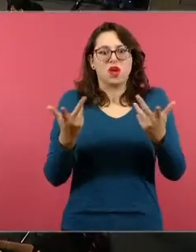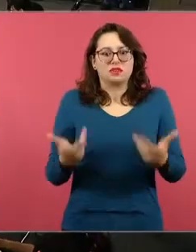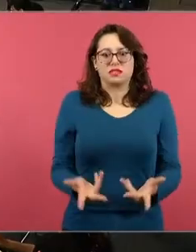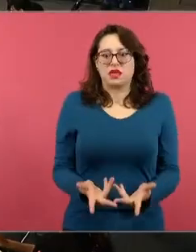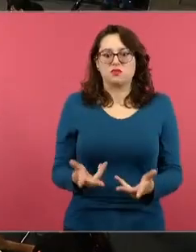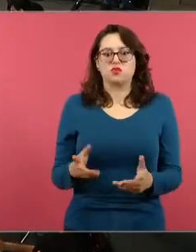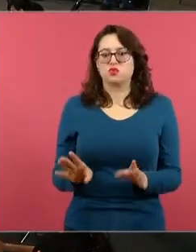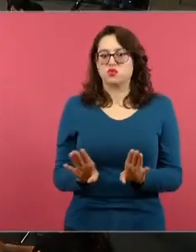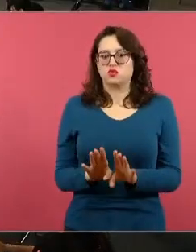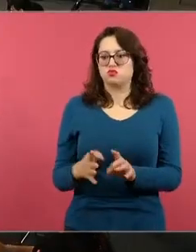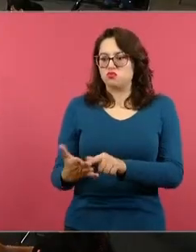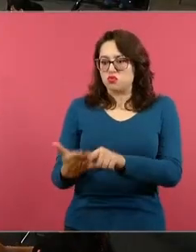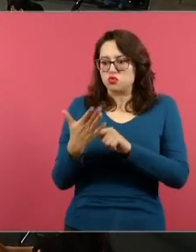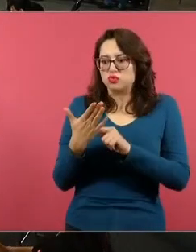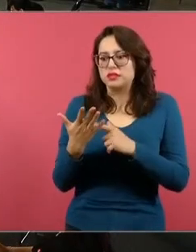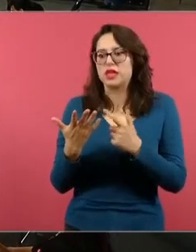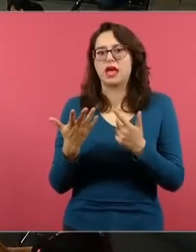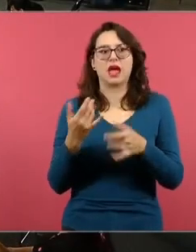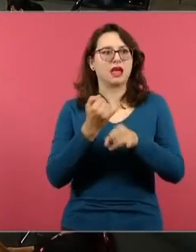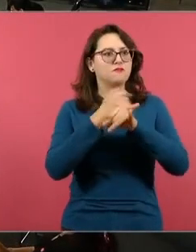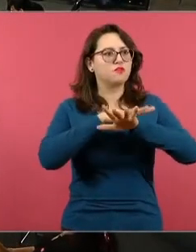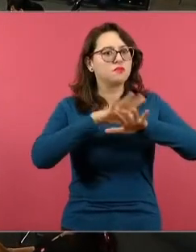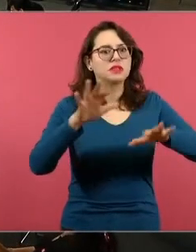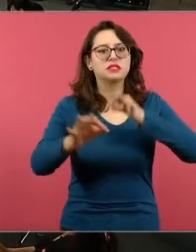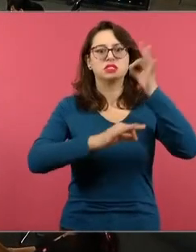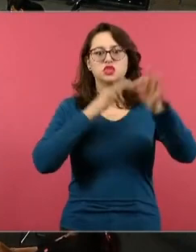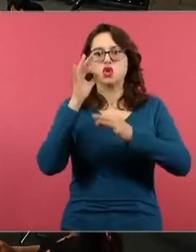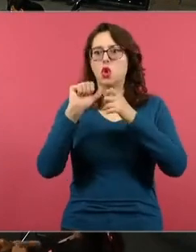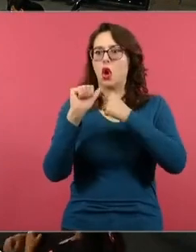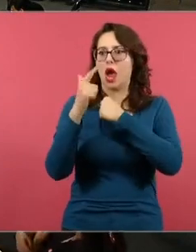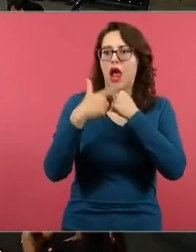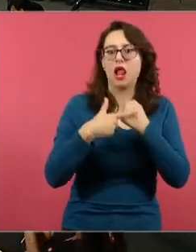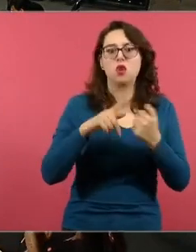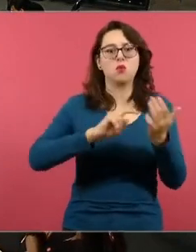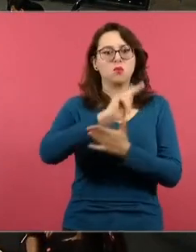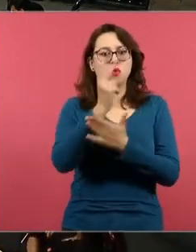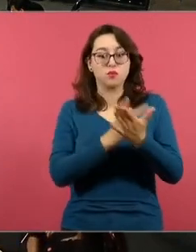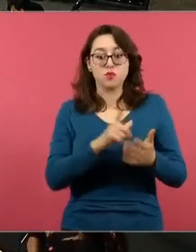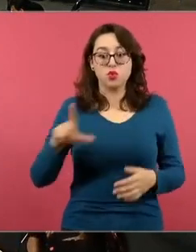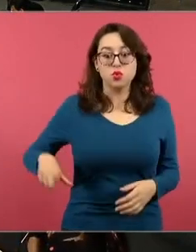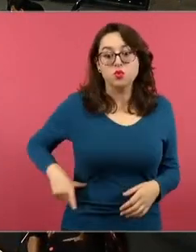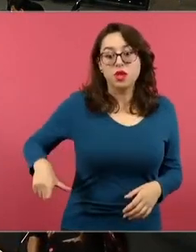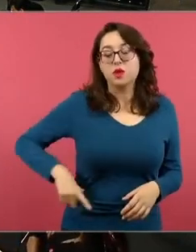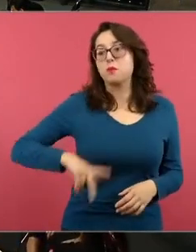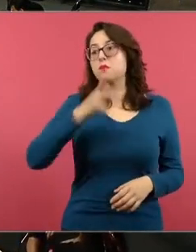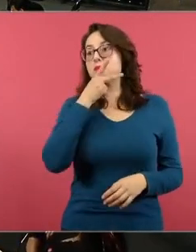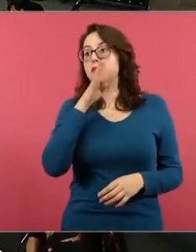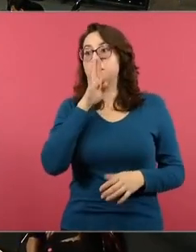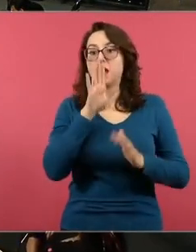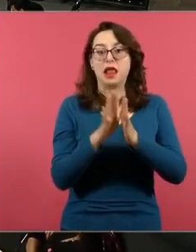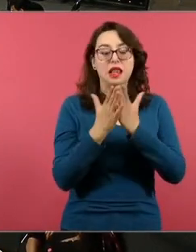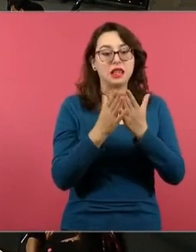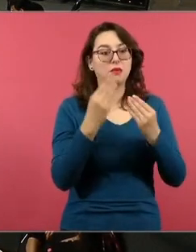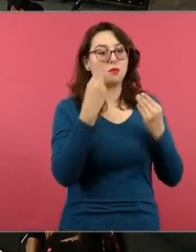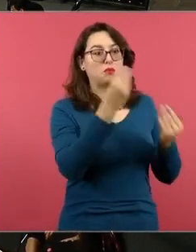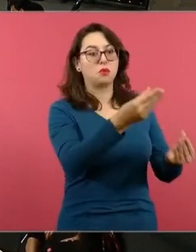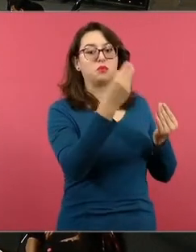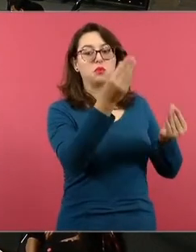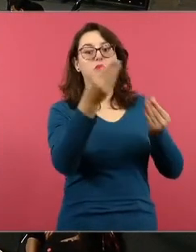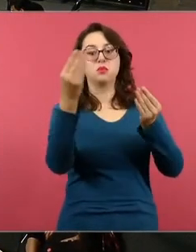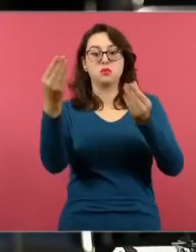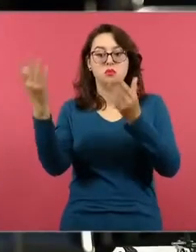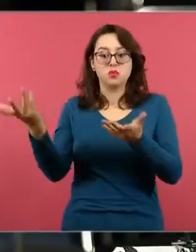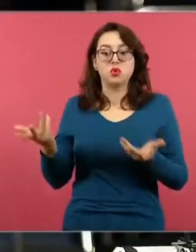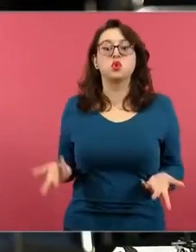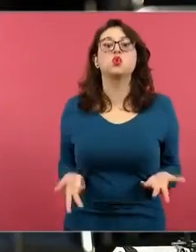adquirirlos mediante algún programa de gobierno o cómo pretenden que esos padres de familia